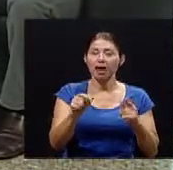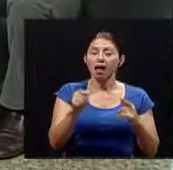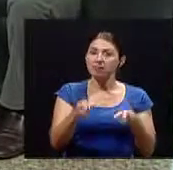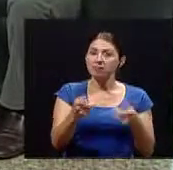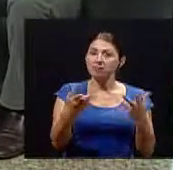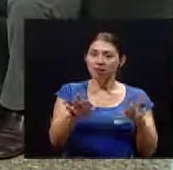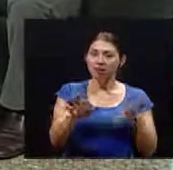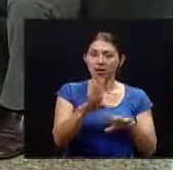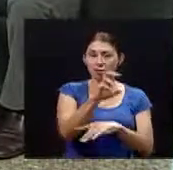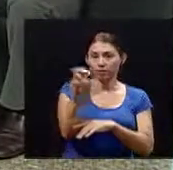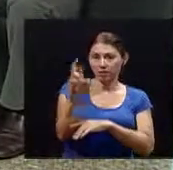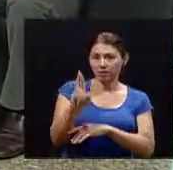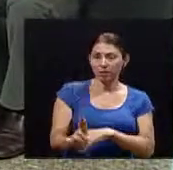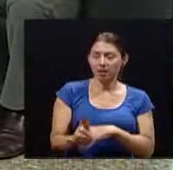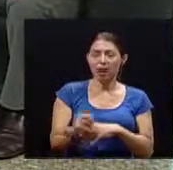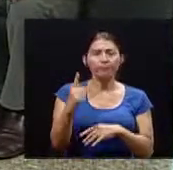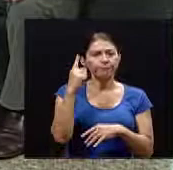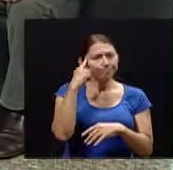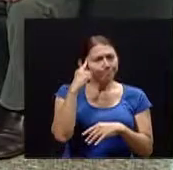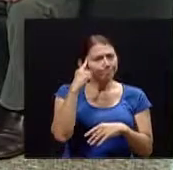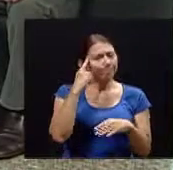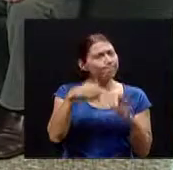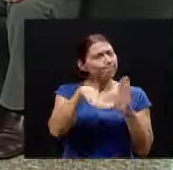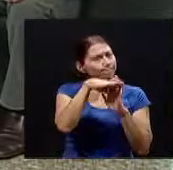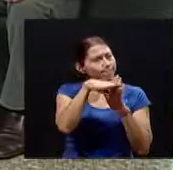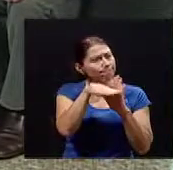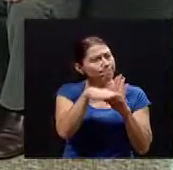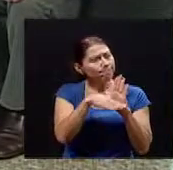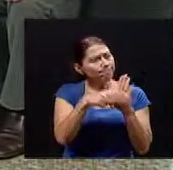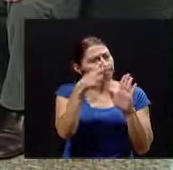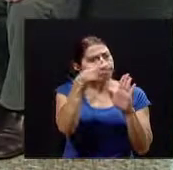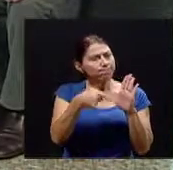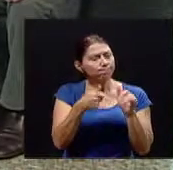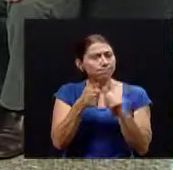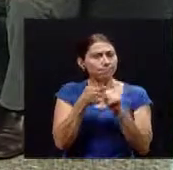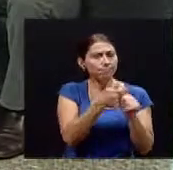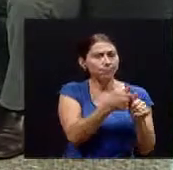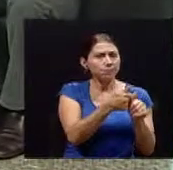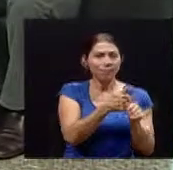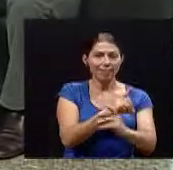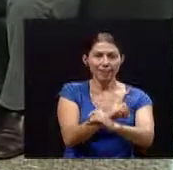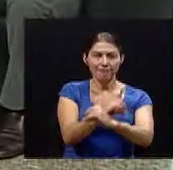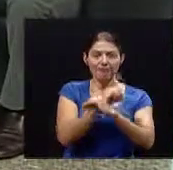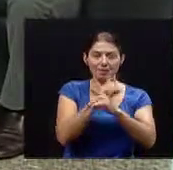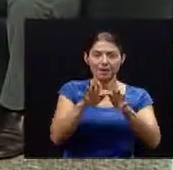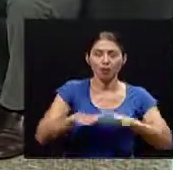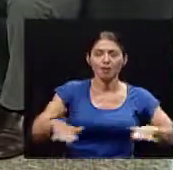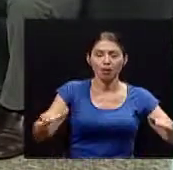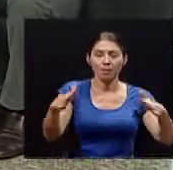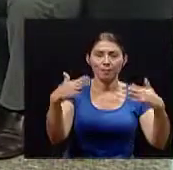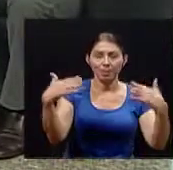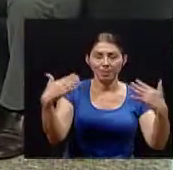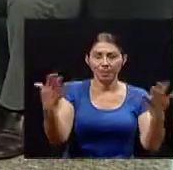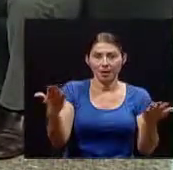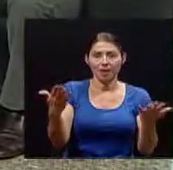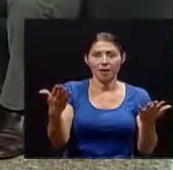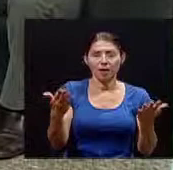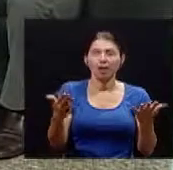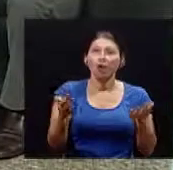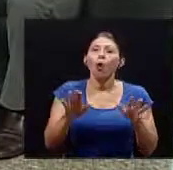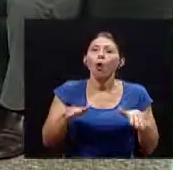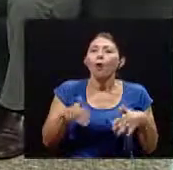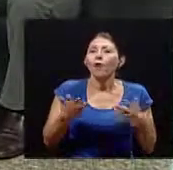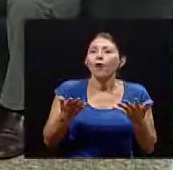potenciar por un lado actividades en defensa del medio ambiente como fomentar la